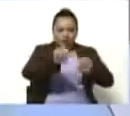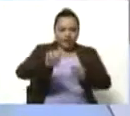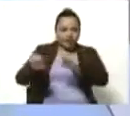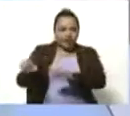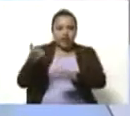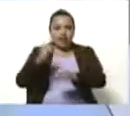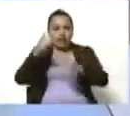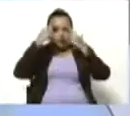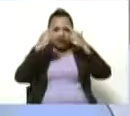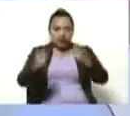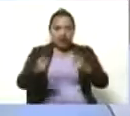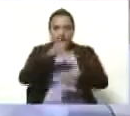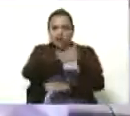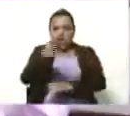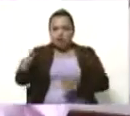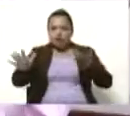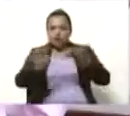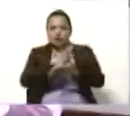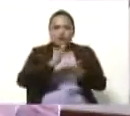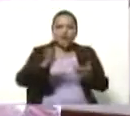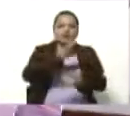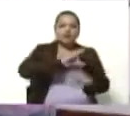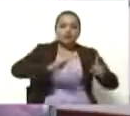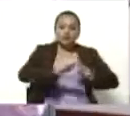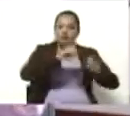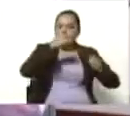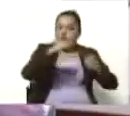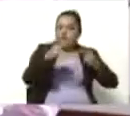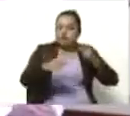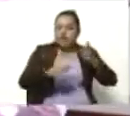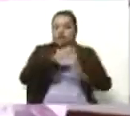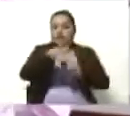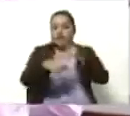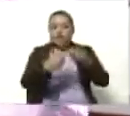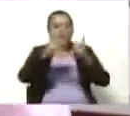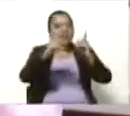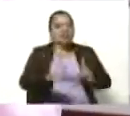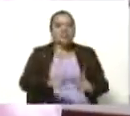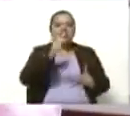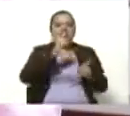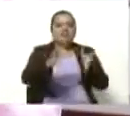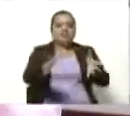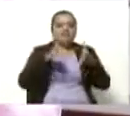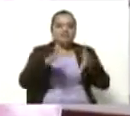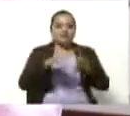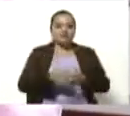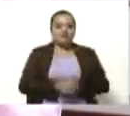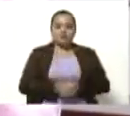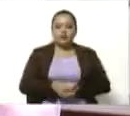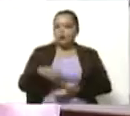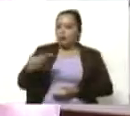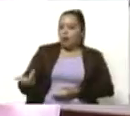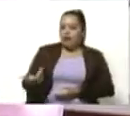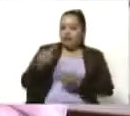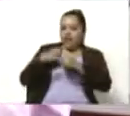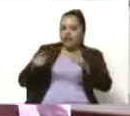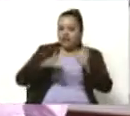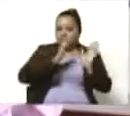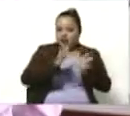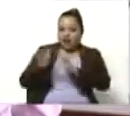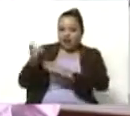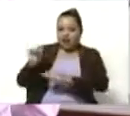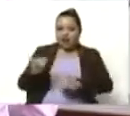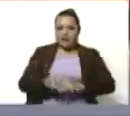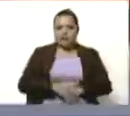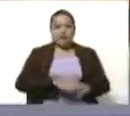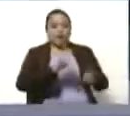expertos en cada una de las materias de las menciones, que van a luego decidir a los ganadores. ¿Cuáles serían esas categorías, viceministra? Tenemos las